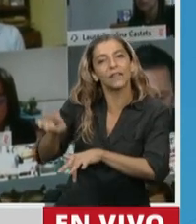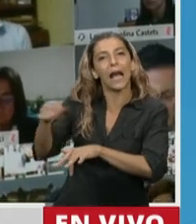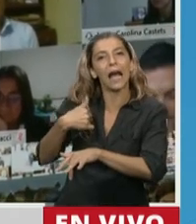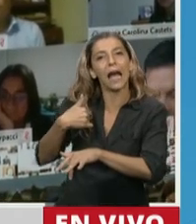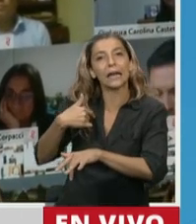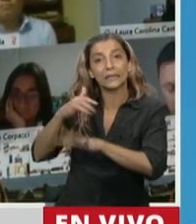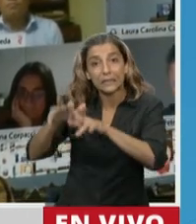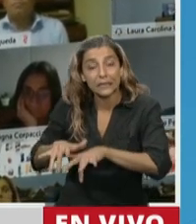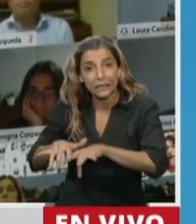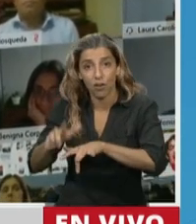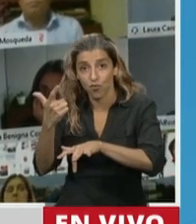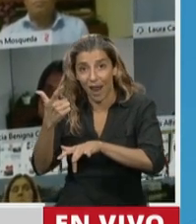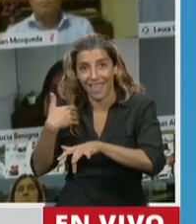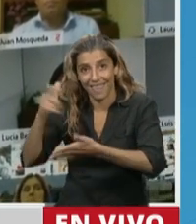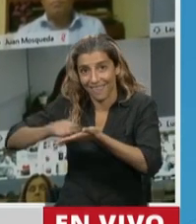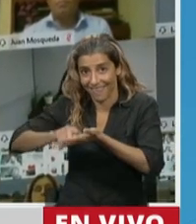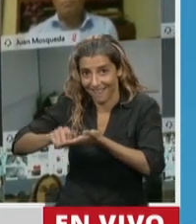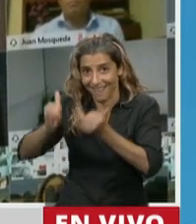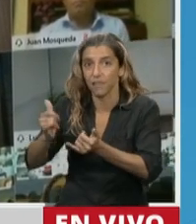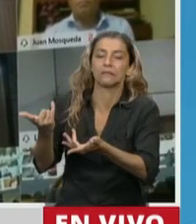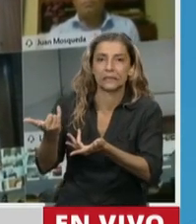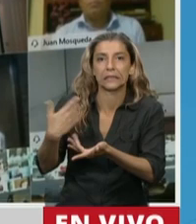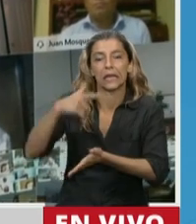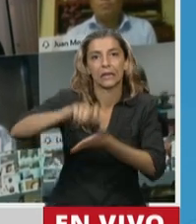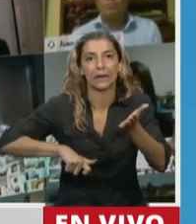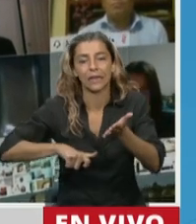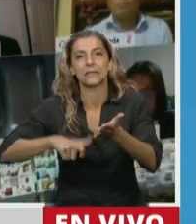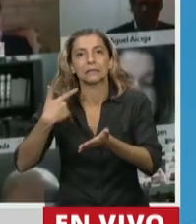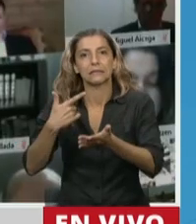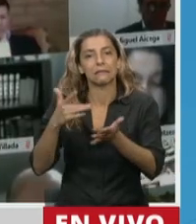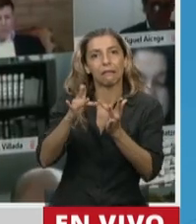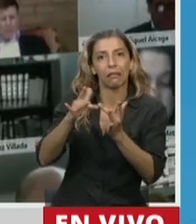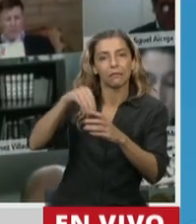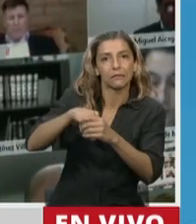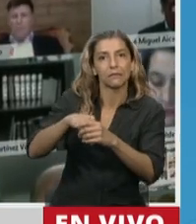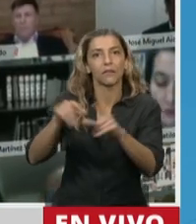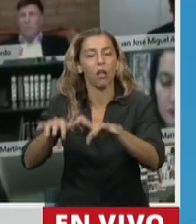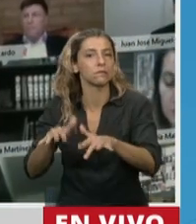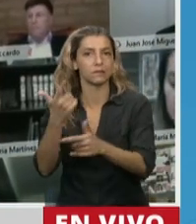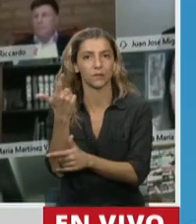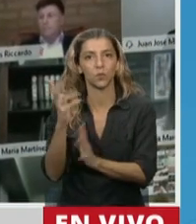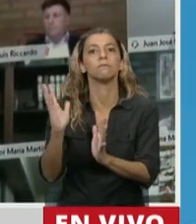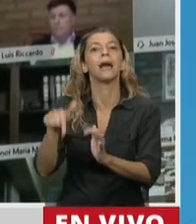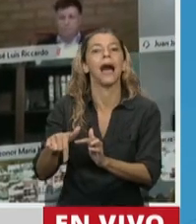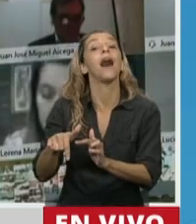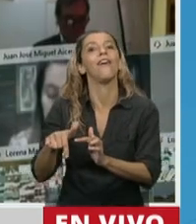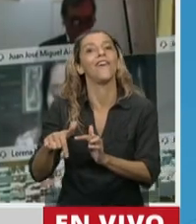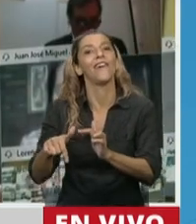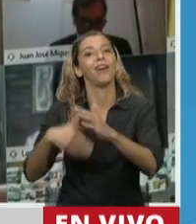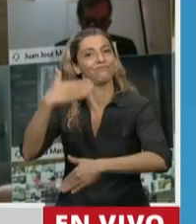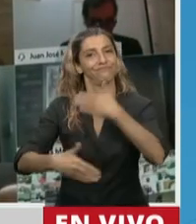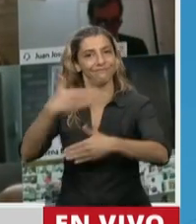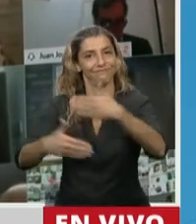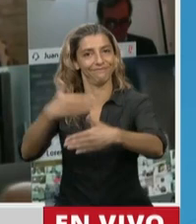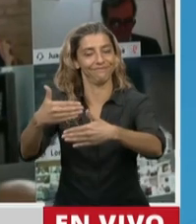electrónicas. Básicamente porque faltaba, en algunos casos, un marco legal que ahora estamos dando a